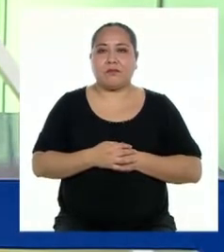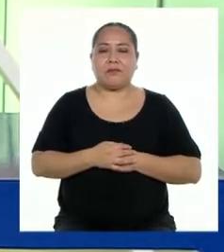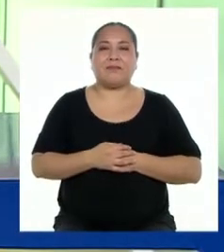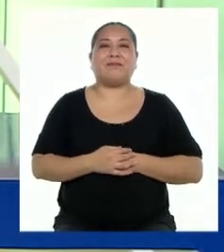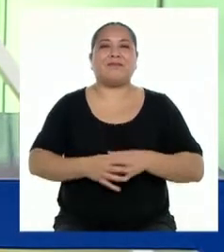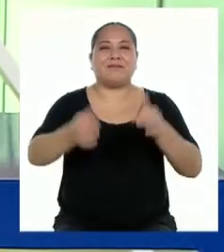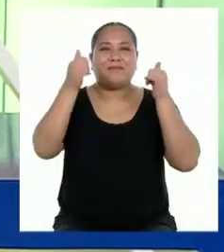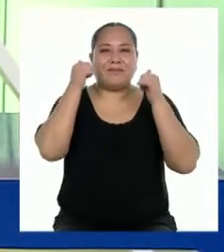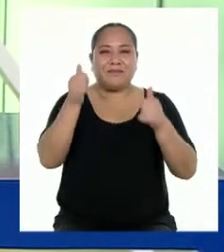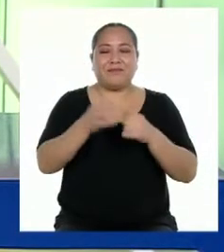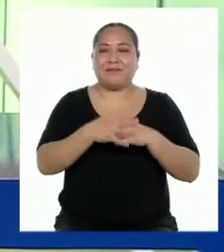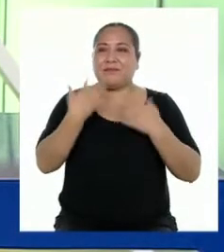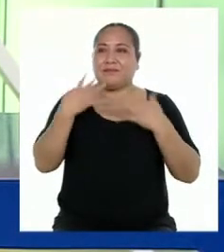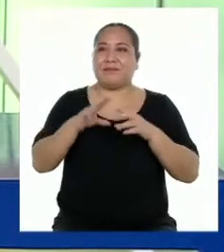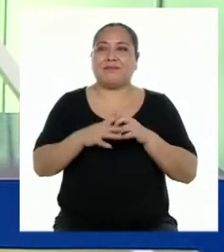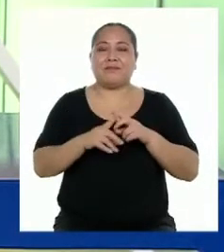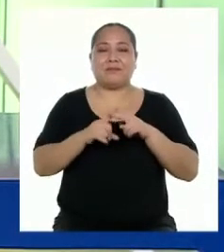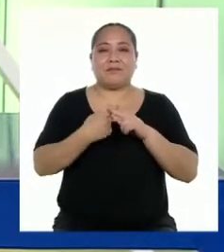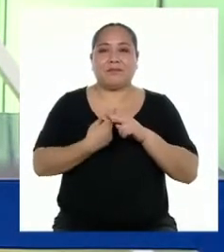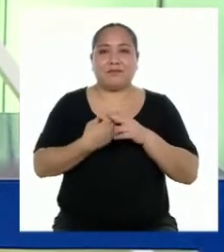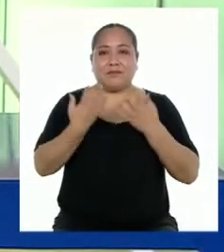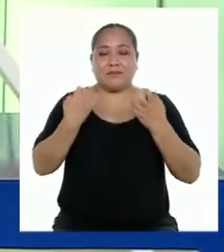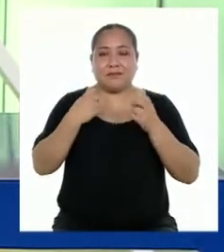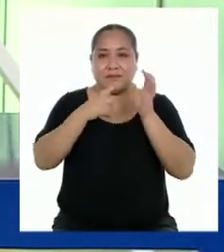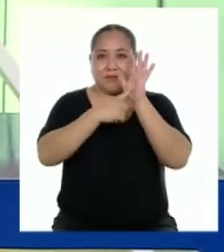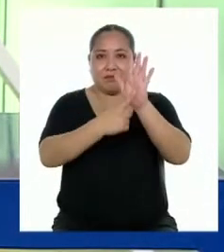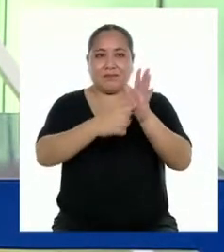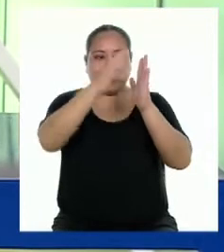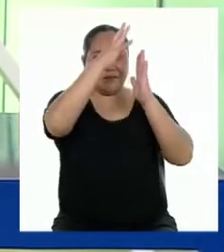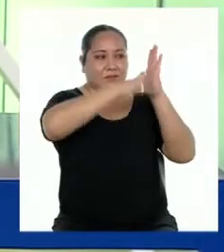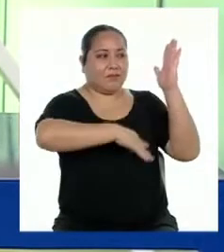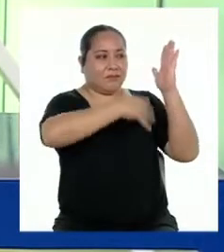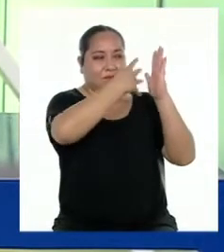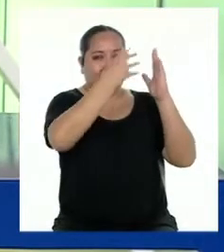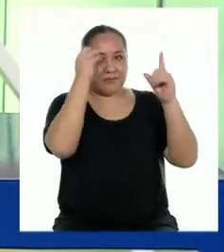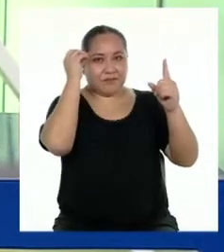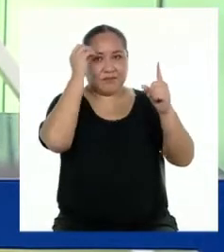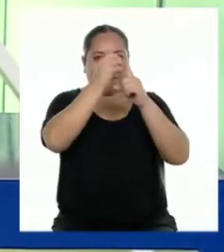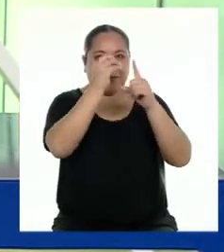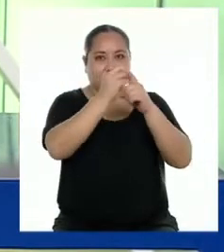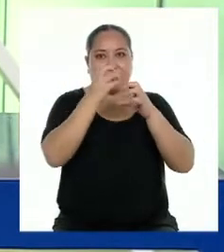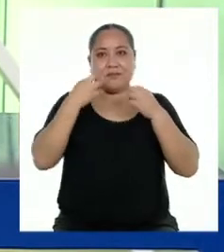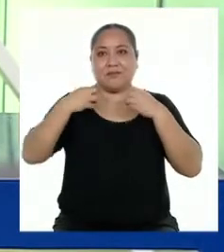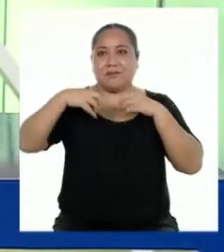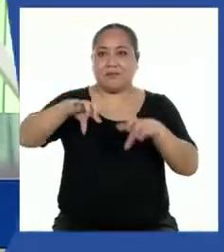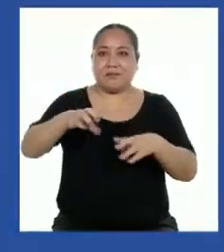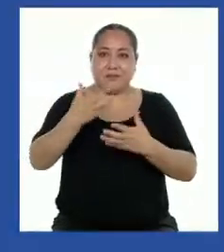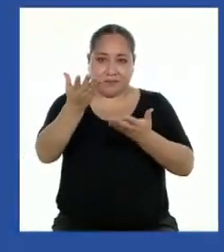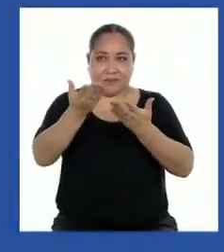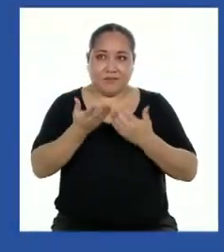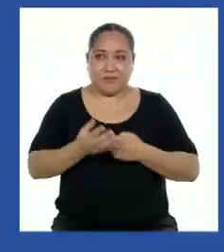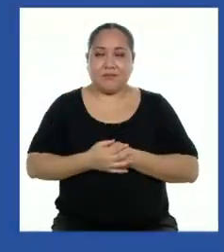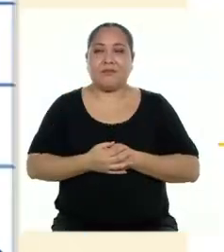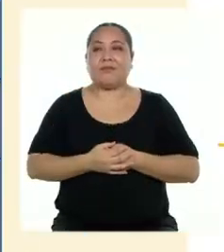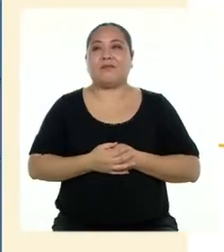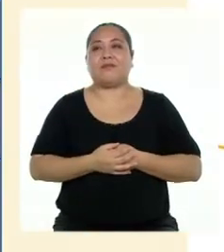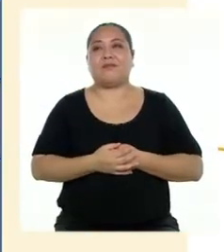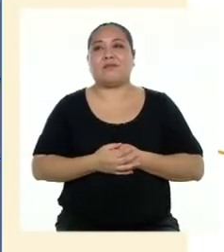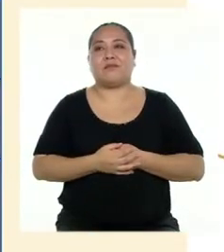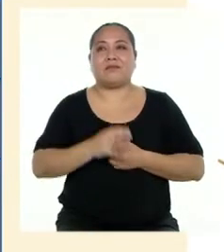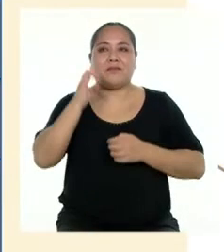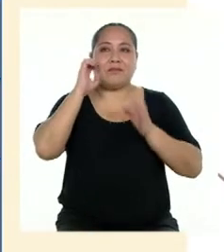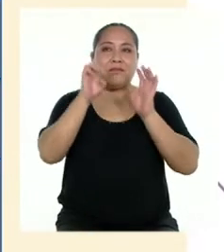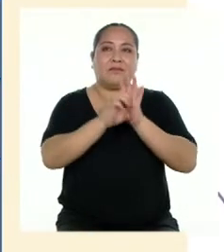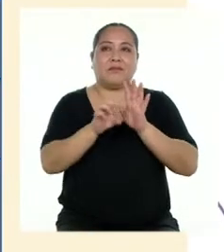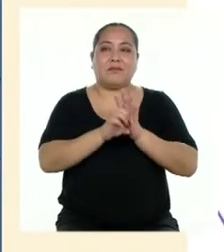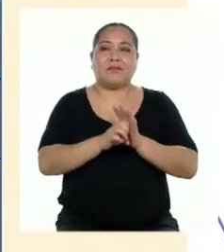Genial. Para empezar, quiero mostrarles un cuadrito de retos y oportunidades aprovechadas que nos llegó. Por